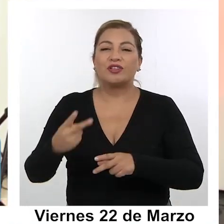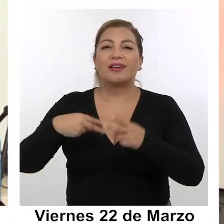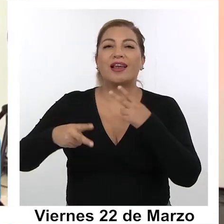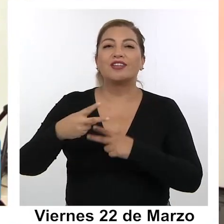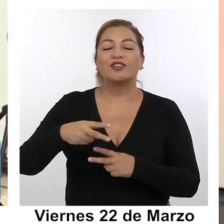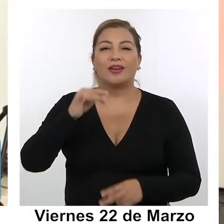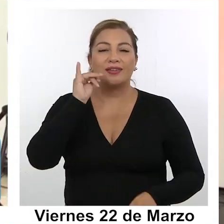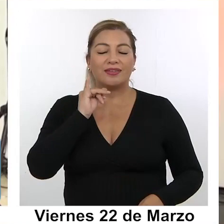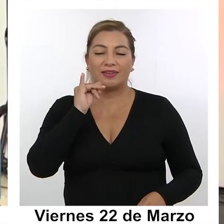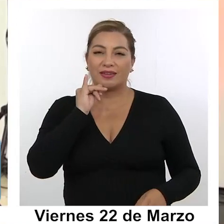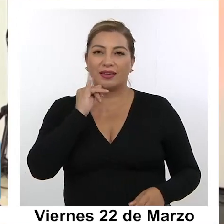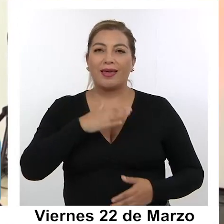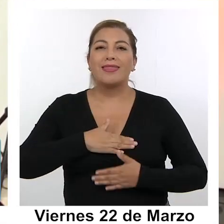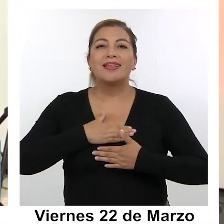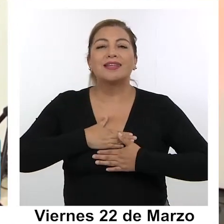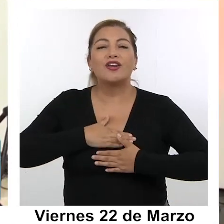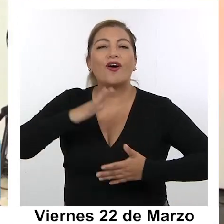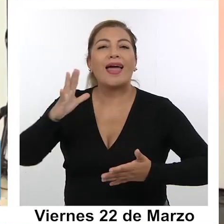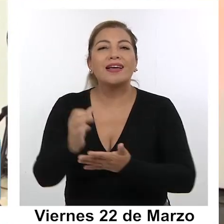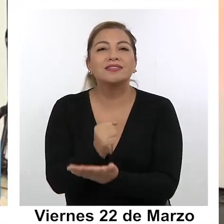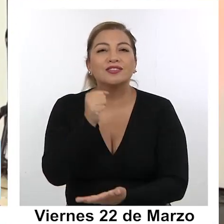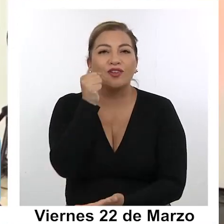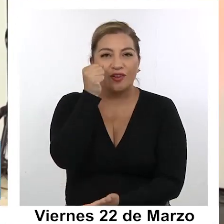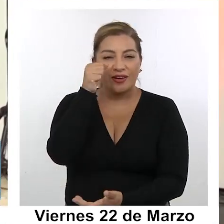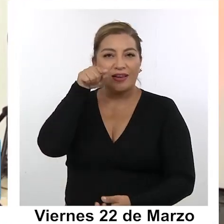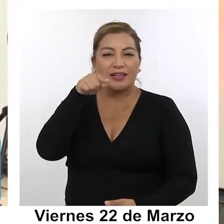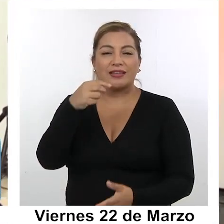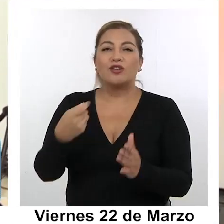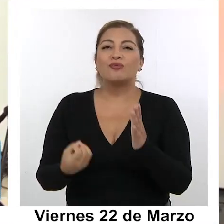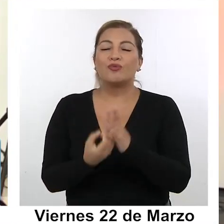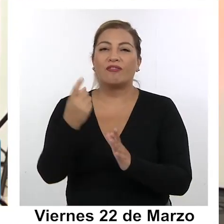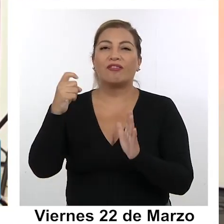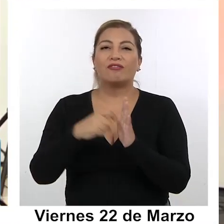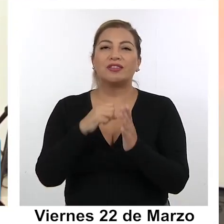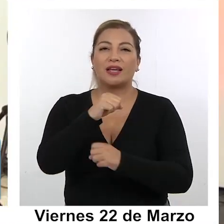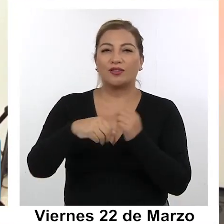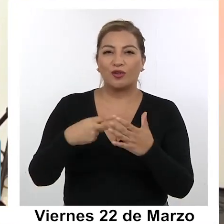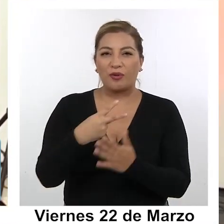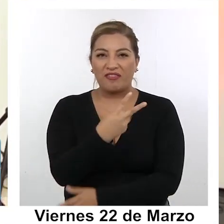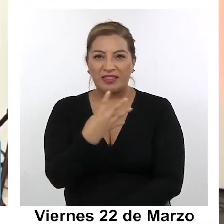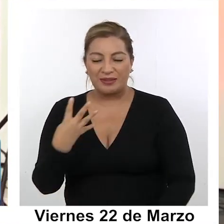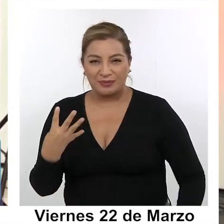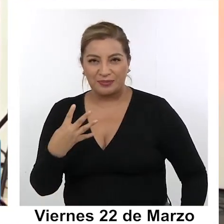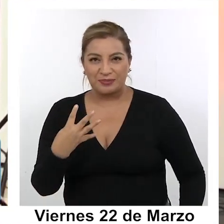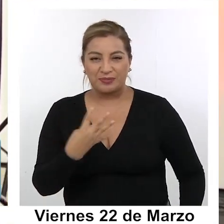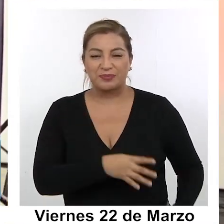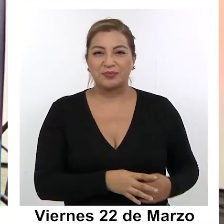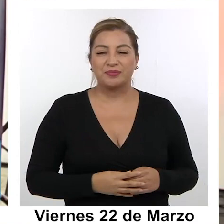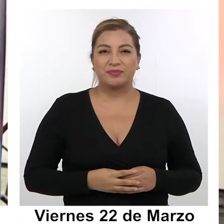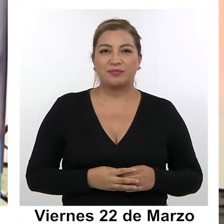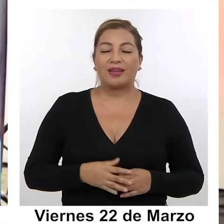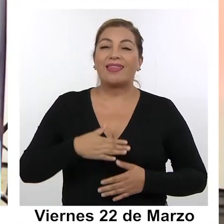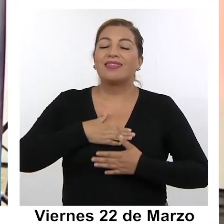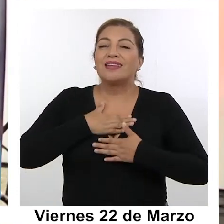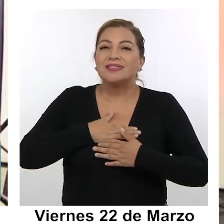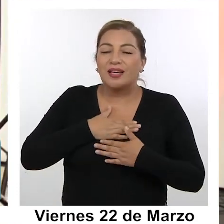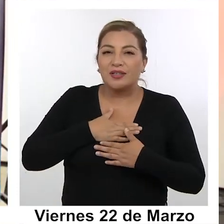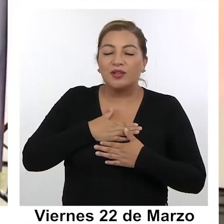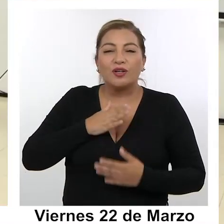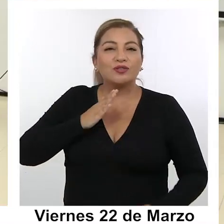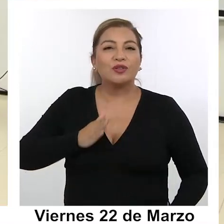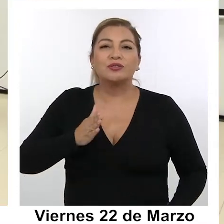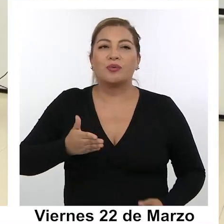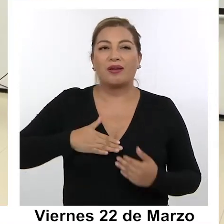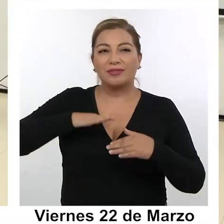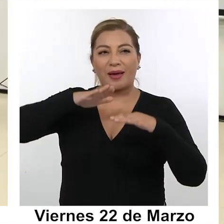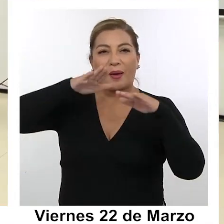locales. Así que desearles mucho éxito en esta nueva temporada del año 2024. Y desear también que puedan seguir